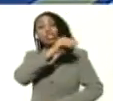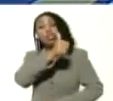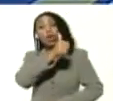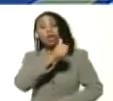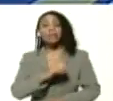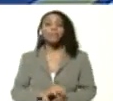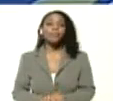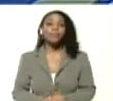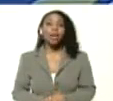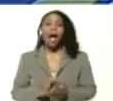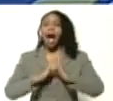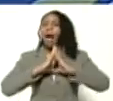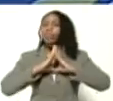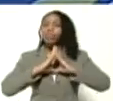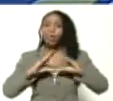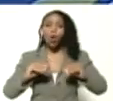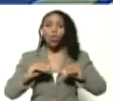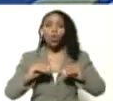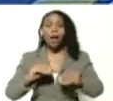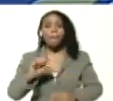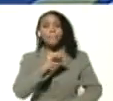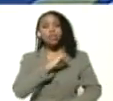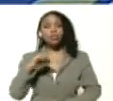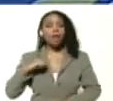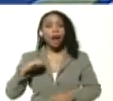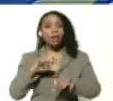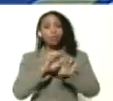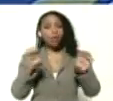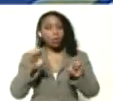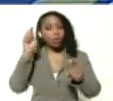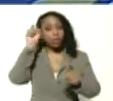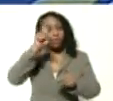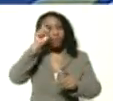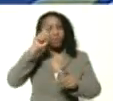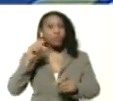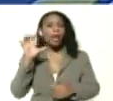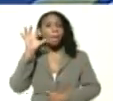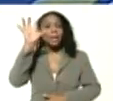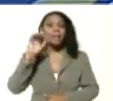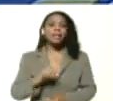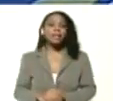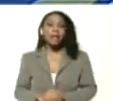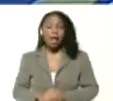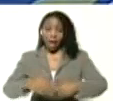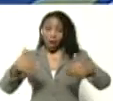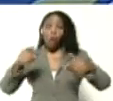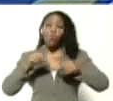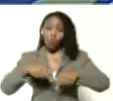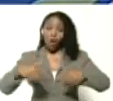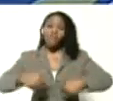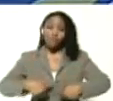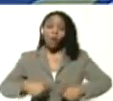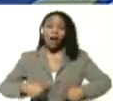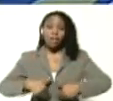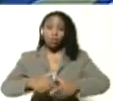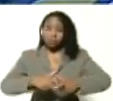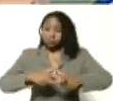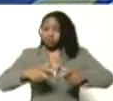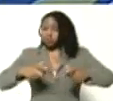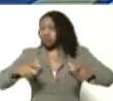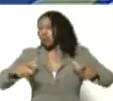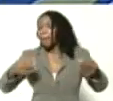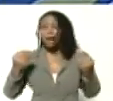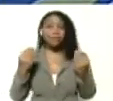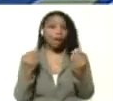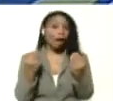a todo el personal de educadores y educadoras del país. Es un esfuerzo conjunto. Es un inmenso esfuerzo,